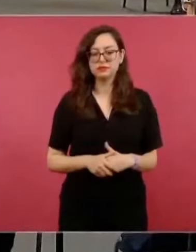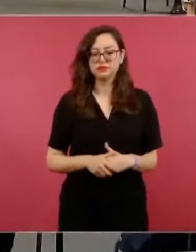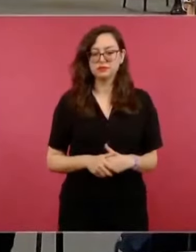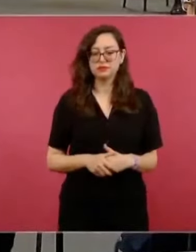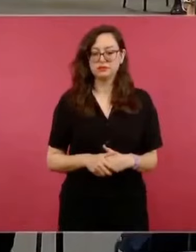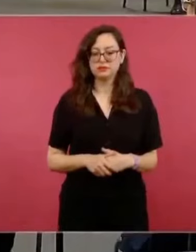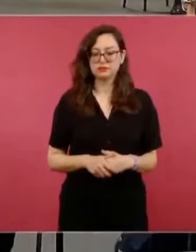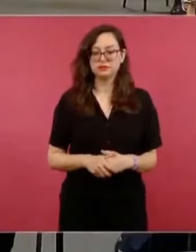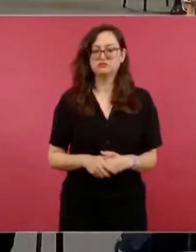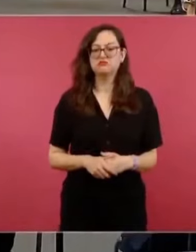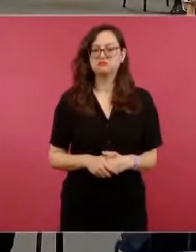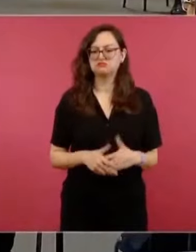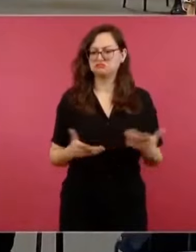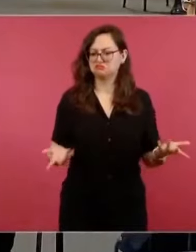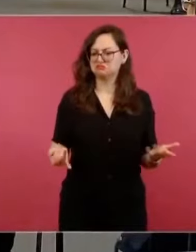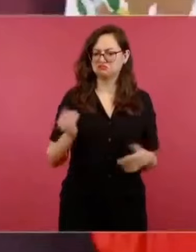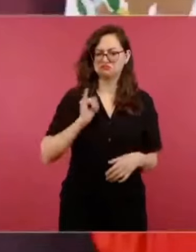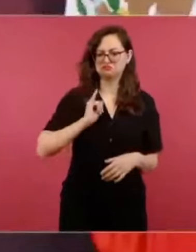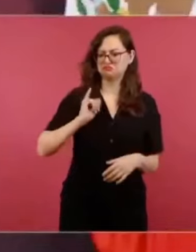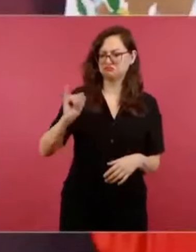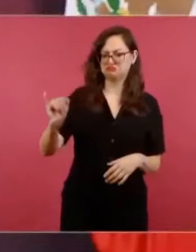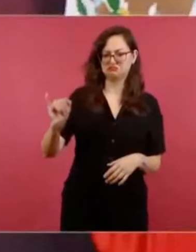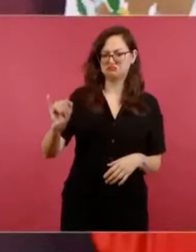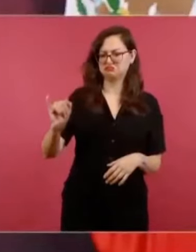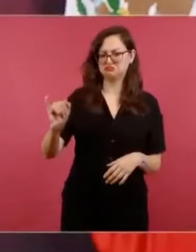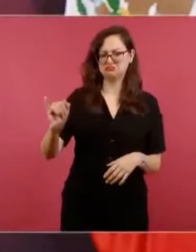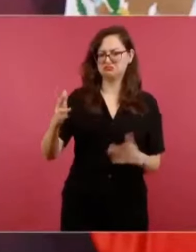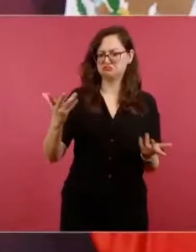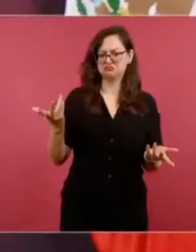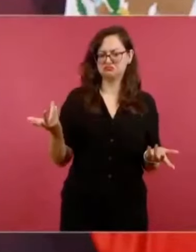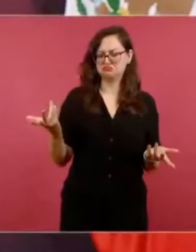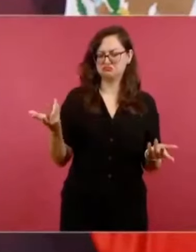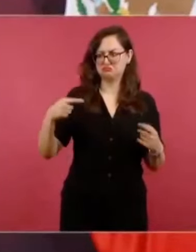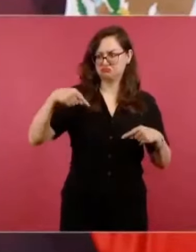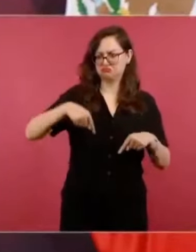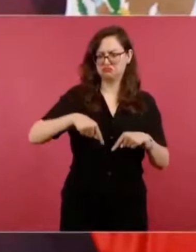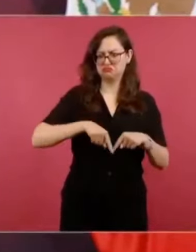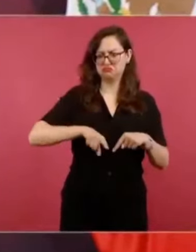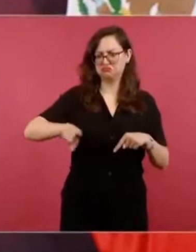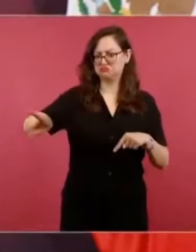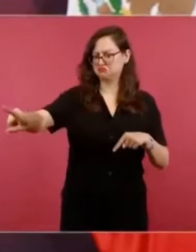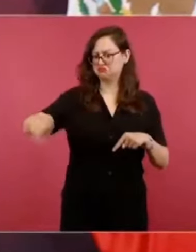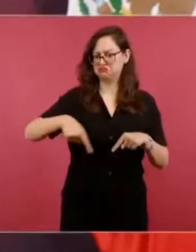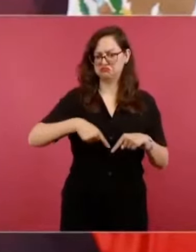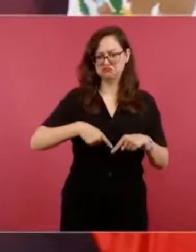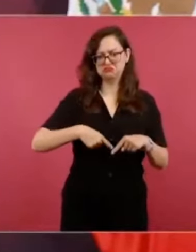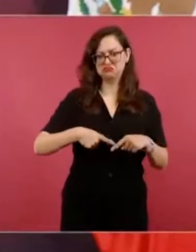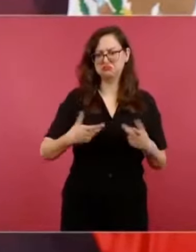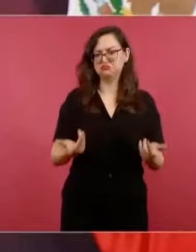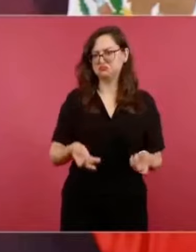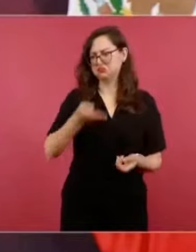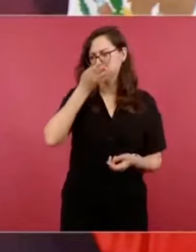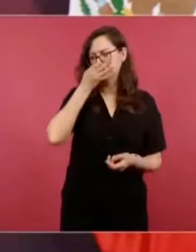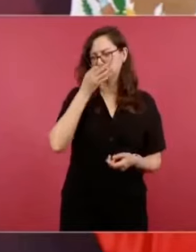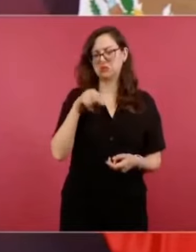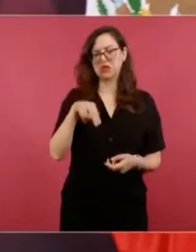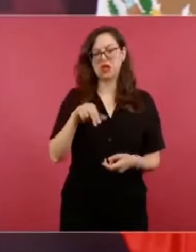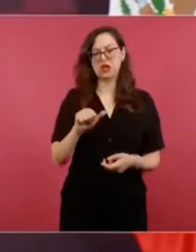está muy lejos de México, Nautla.